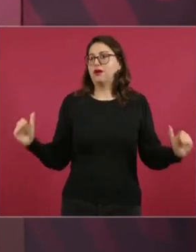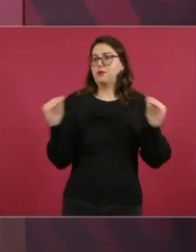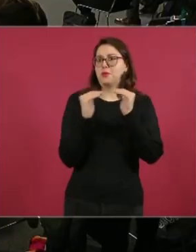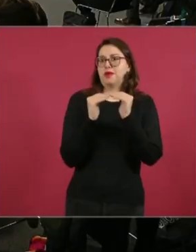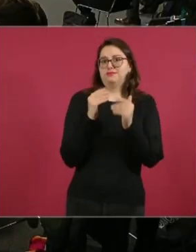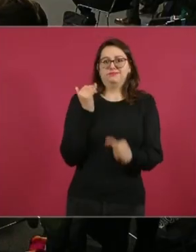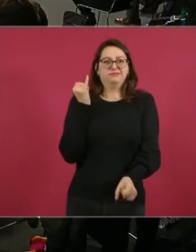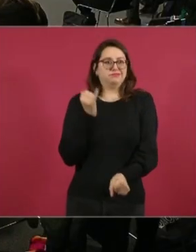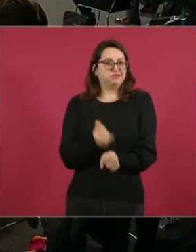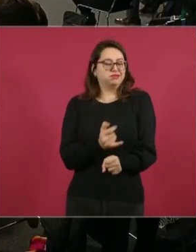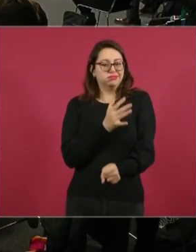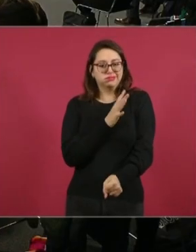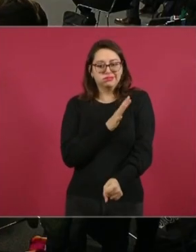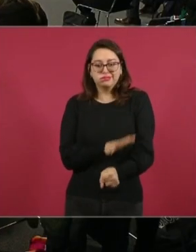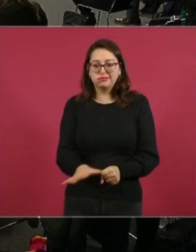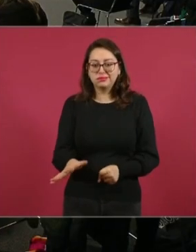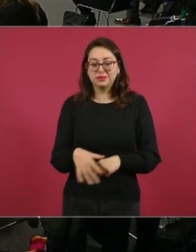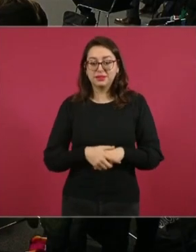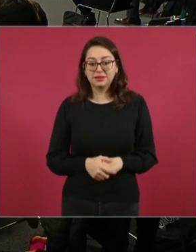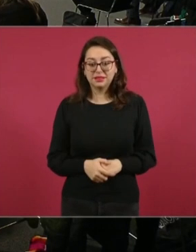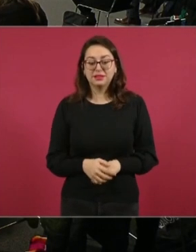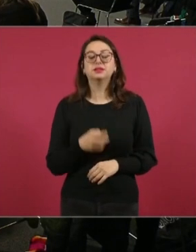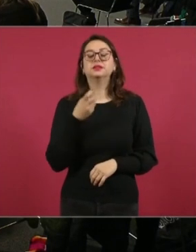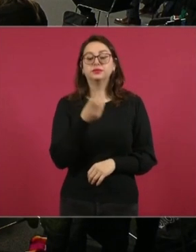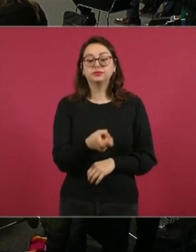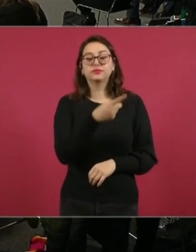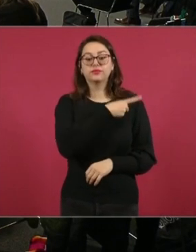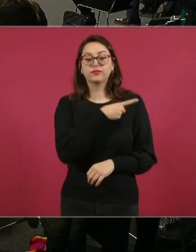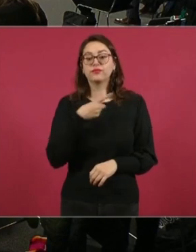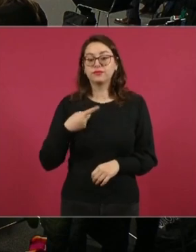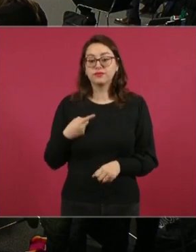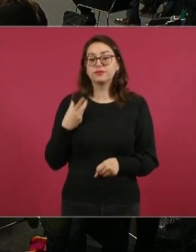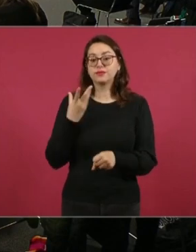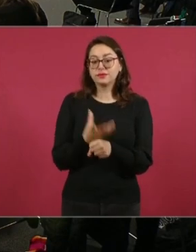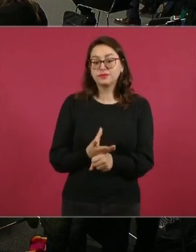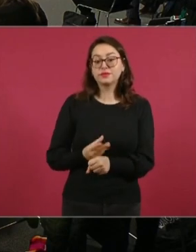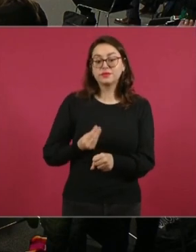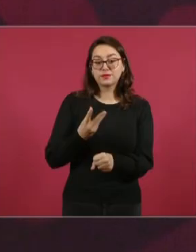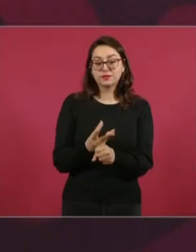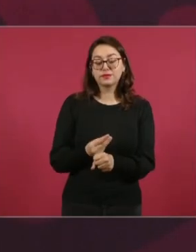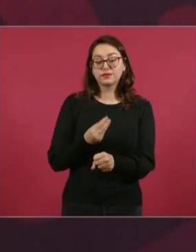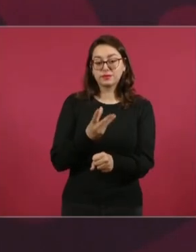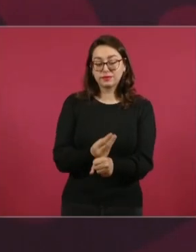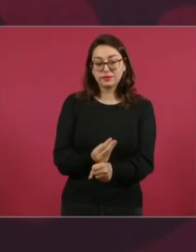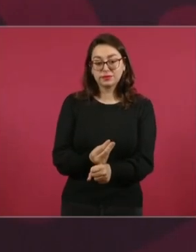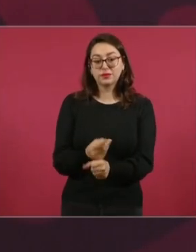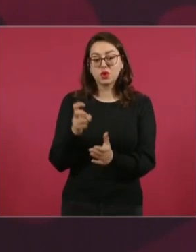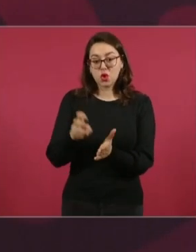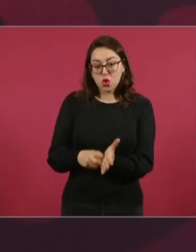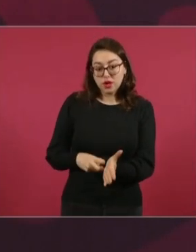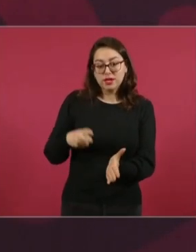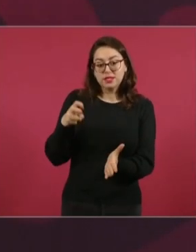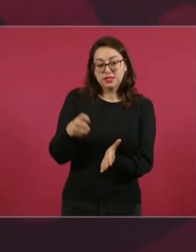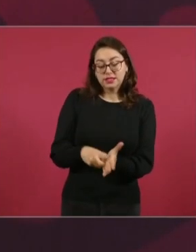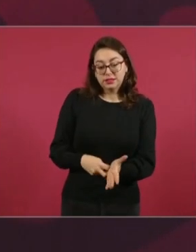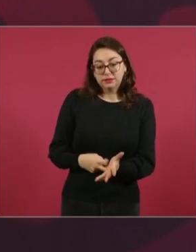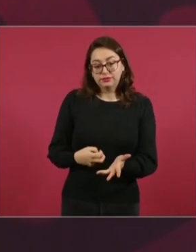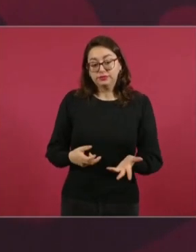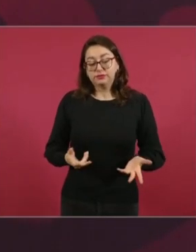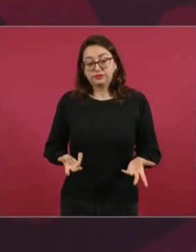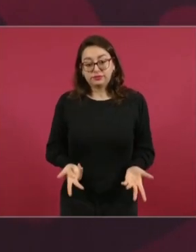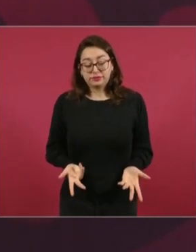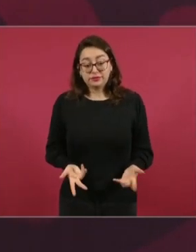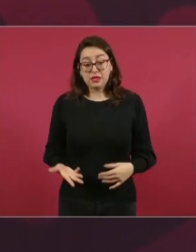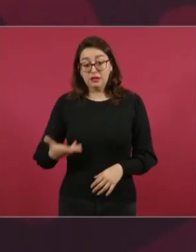Entonces, eso lo tenemos que ir resolviendo y no se puede hacerlo